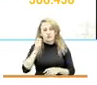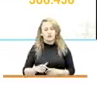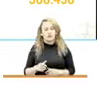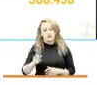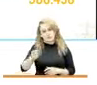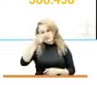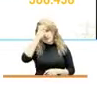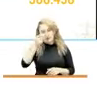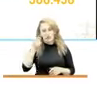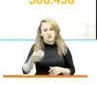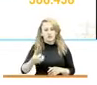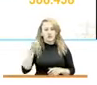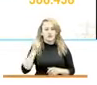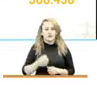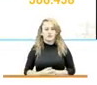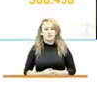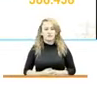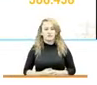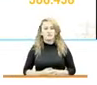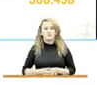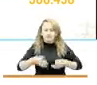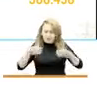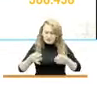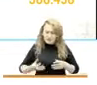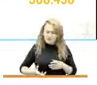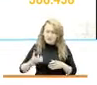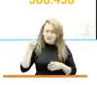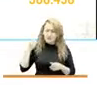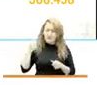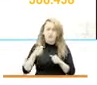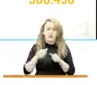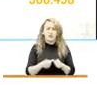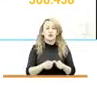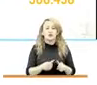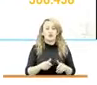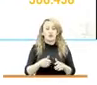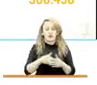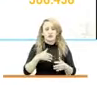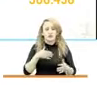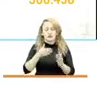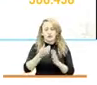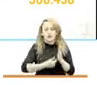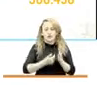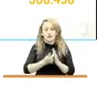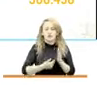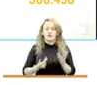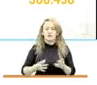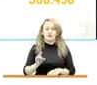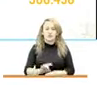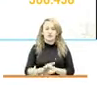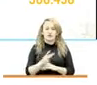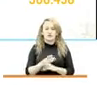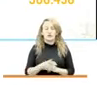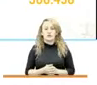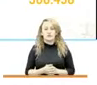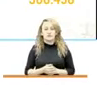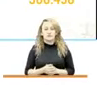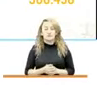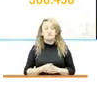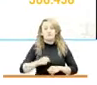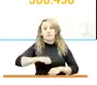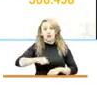Histórica y un consolidado histórico de documentos de archivo a través del Archivo Virtual de Derechos Humanos de